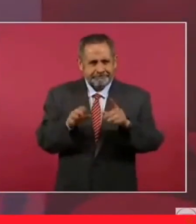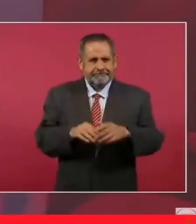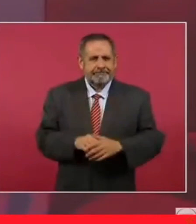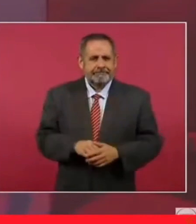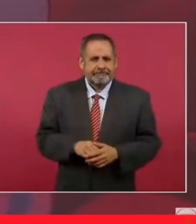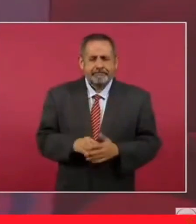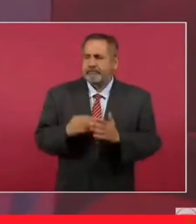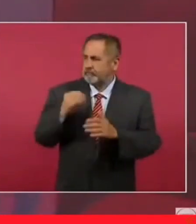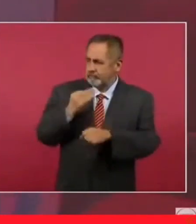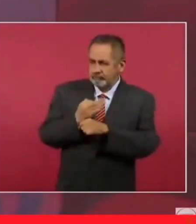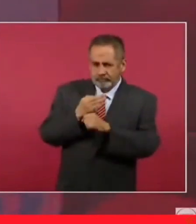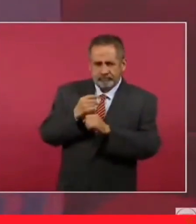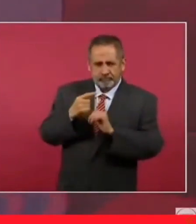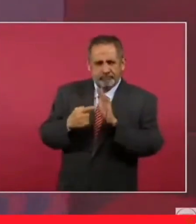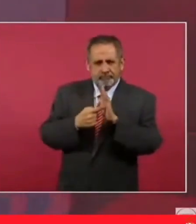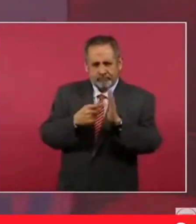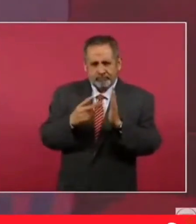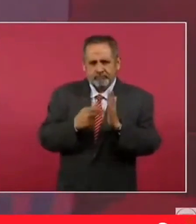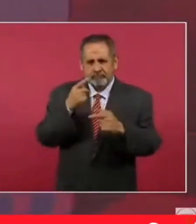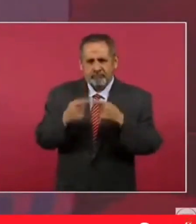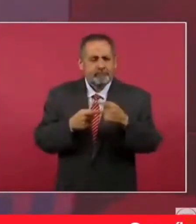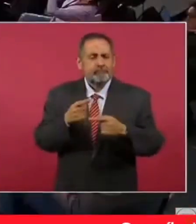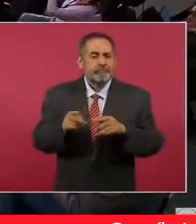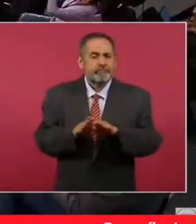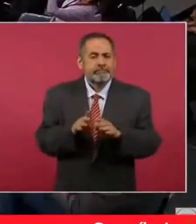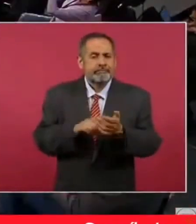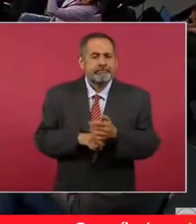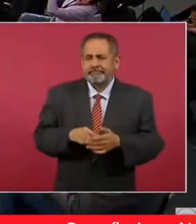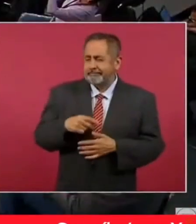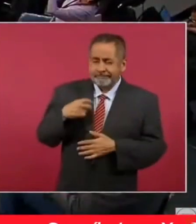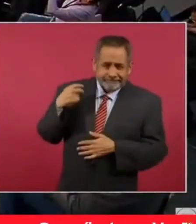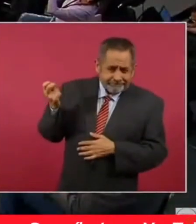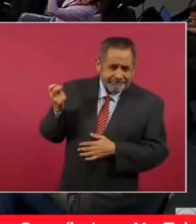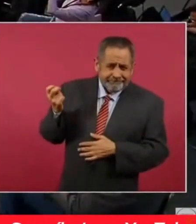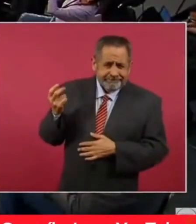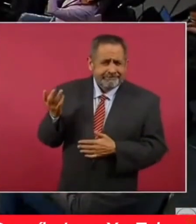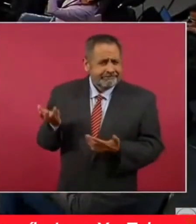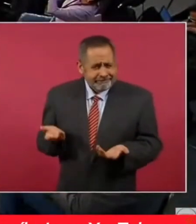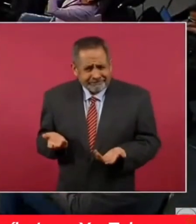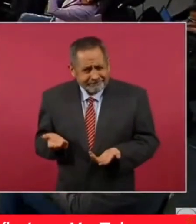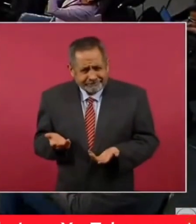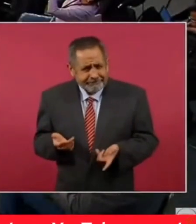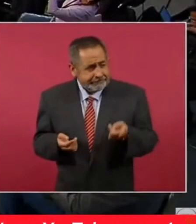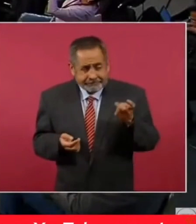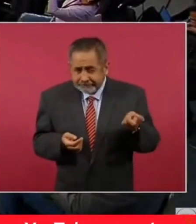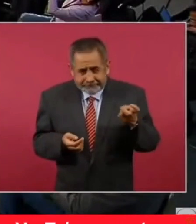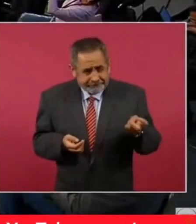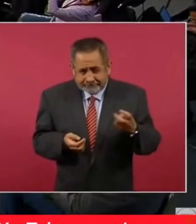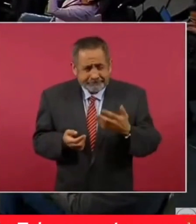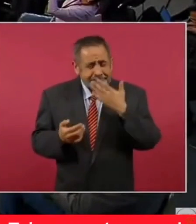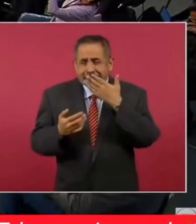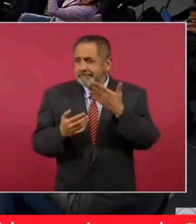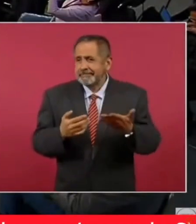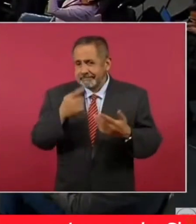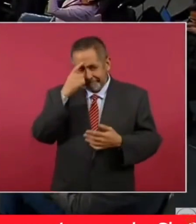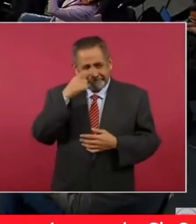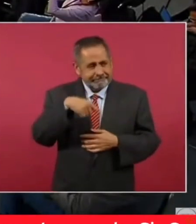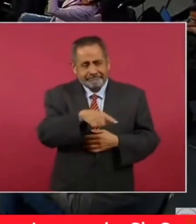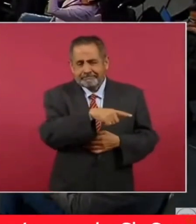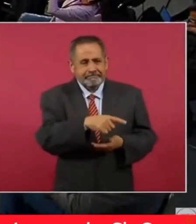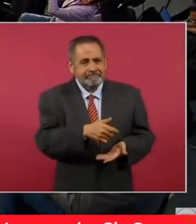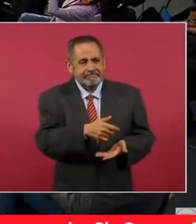Ahora lo vamos a volver a ver. O sea, esta es la oposición que no le ayuda a nuestros adversarios.